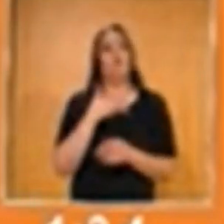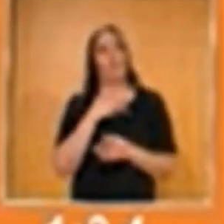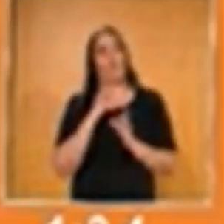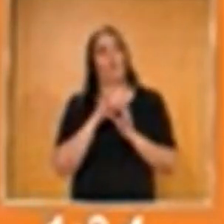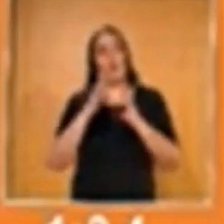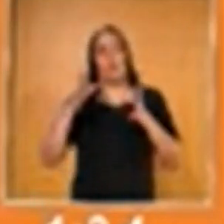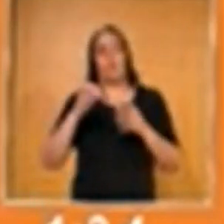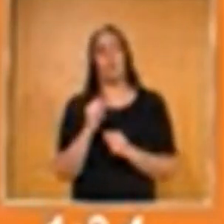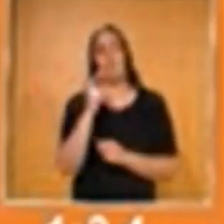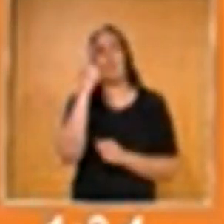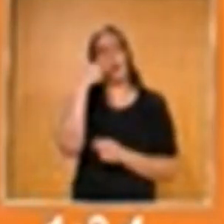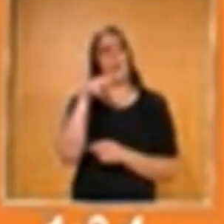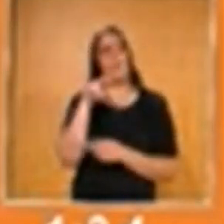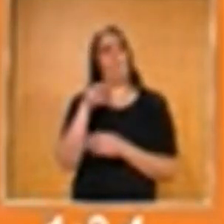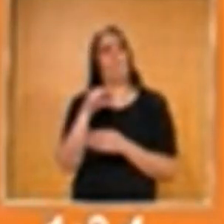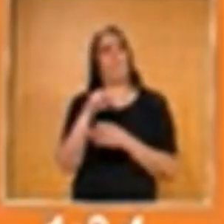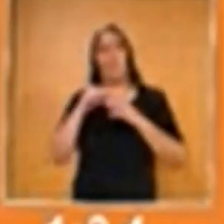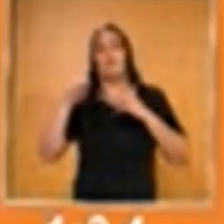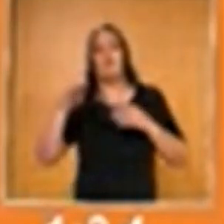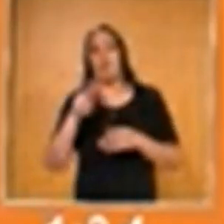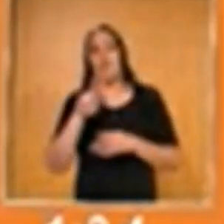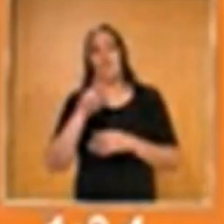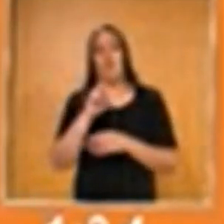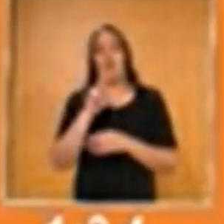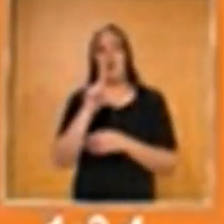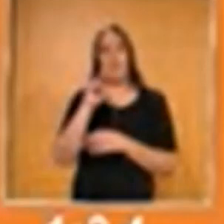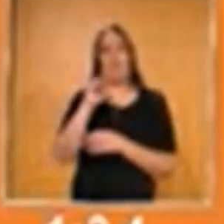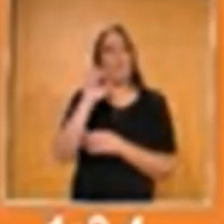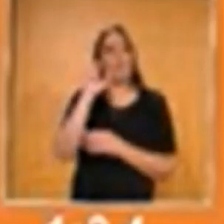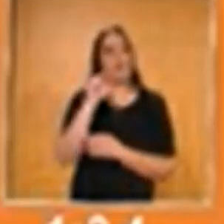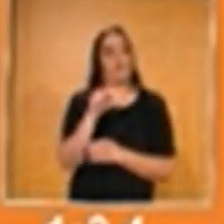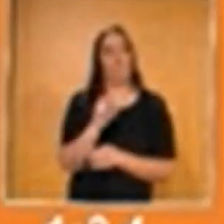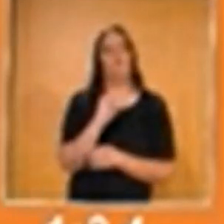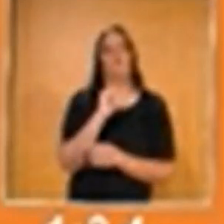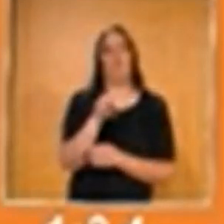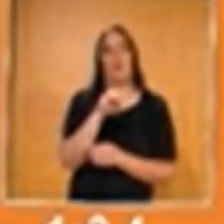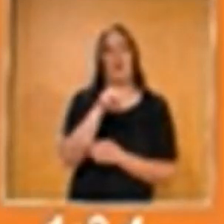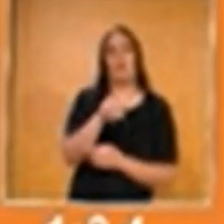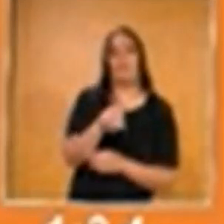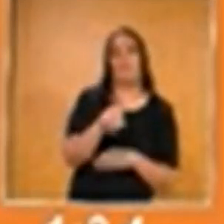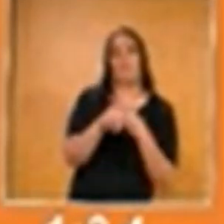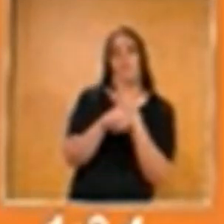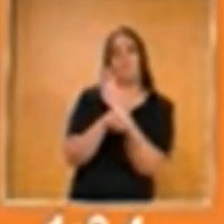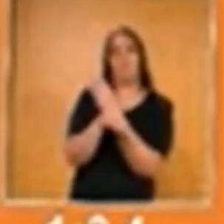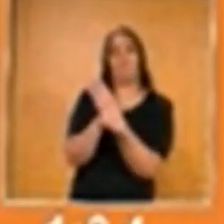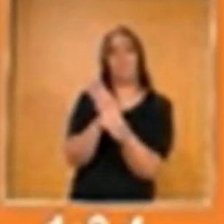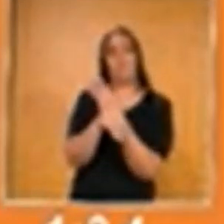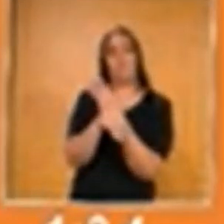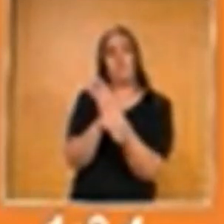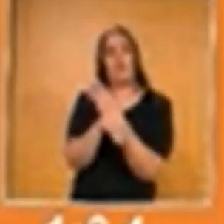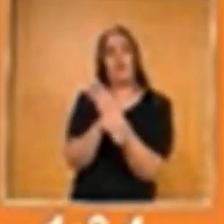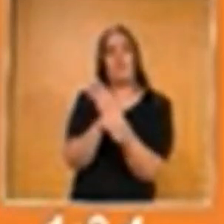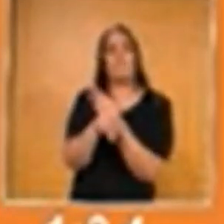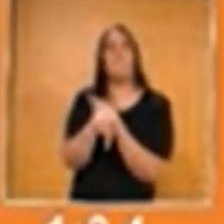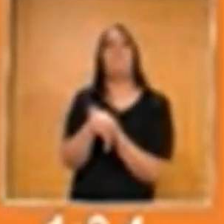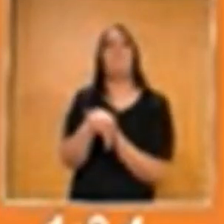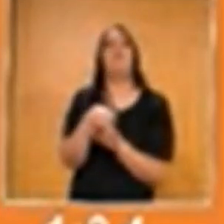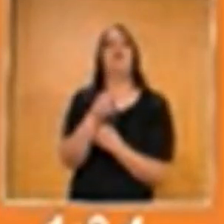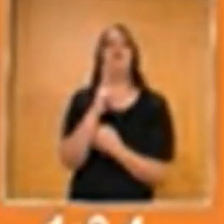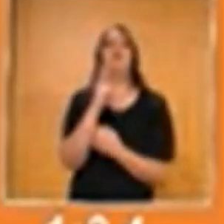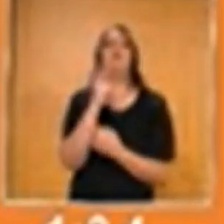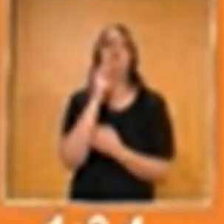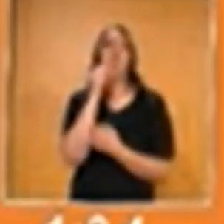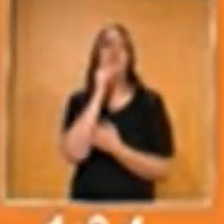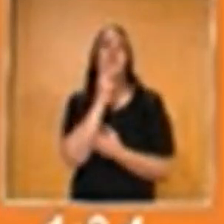medida para medir el volumen es el metro cúbico. Sin embargo, generalmente se utiliza el litro.